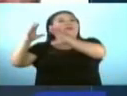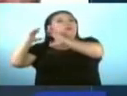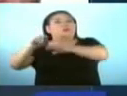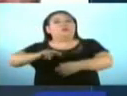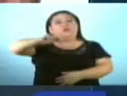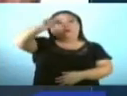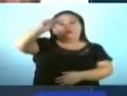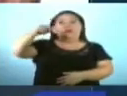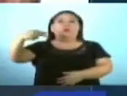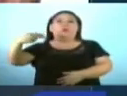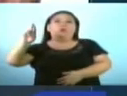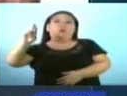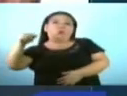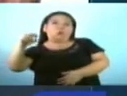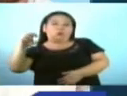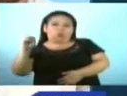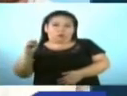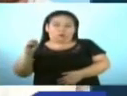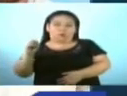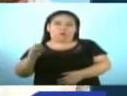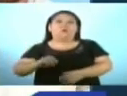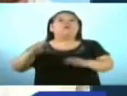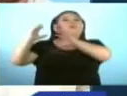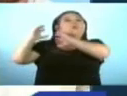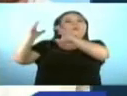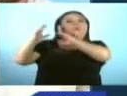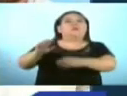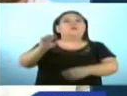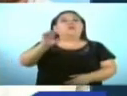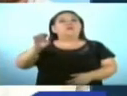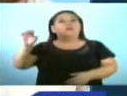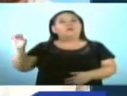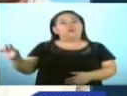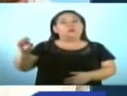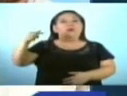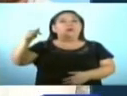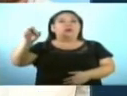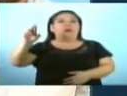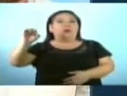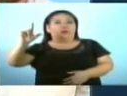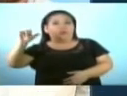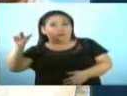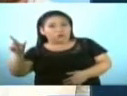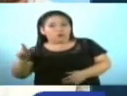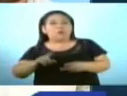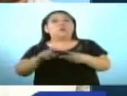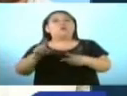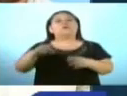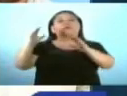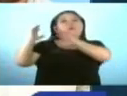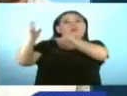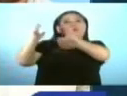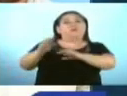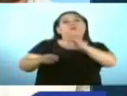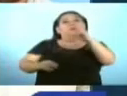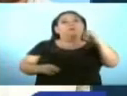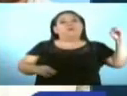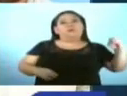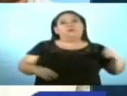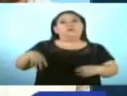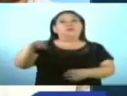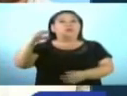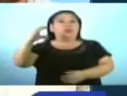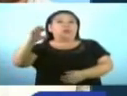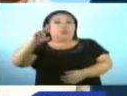Norte, Hugo Zabaleta de Nuevas Ideas. Son Sonate Este, Gabriel Zarrano de Nuevas Ideas. Y en Son Sonate Oeste, Cris